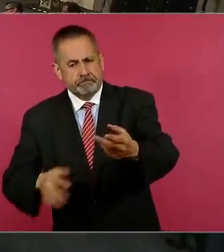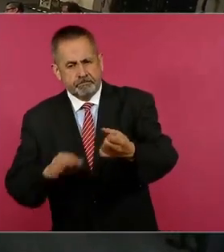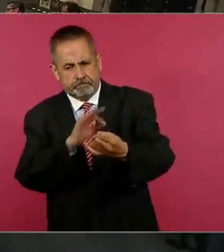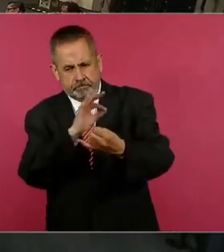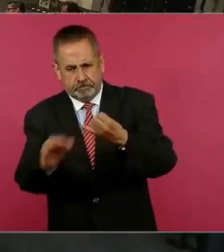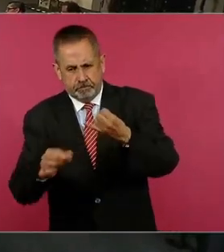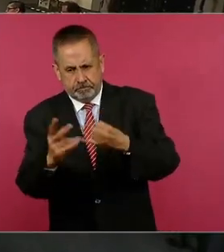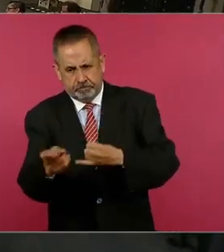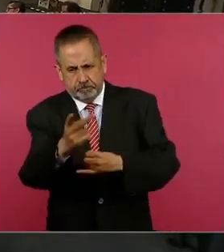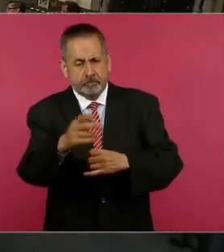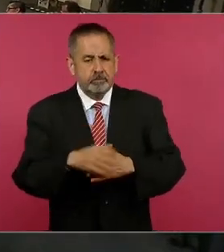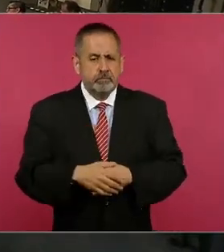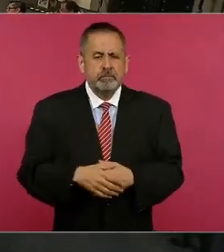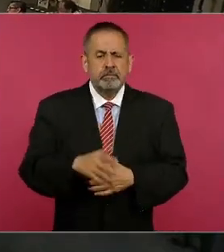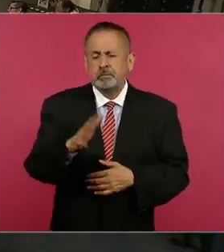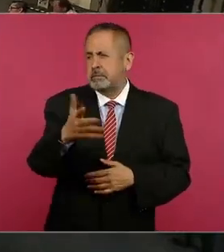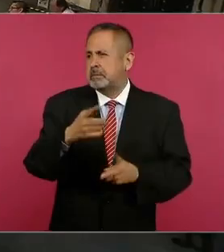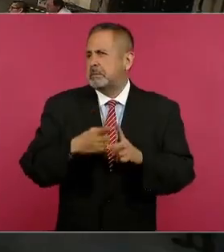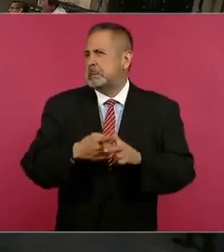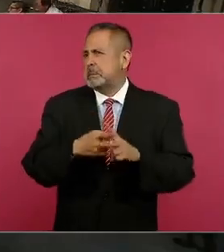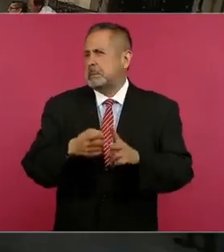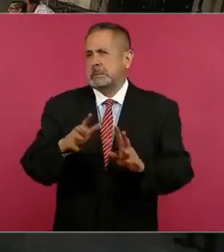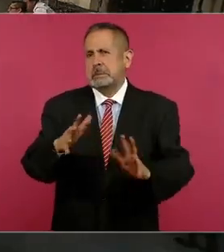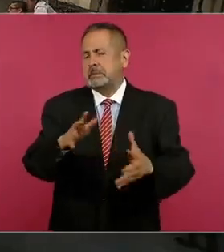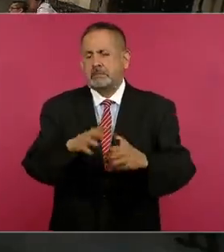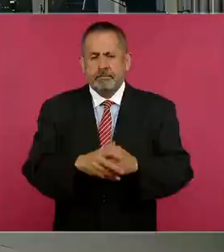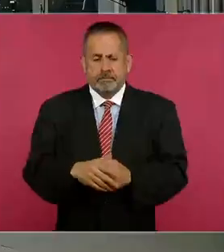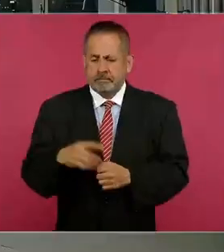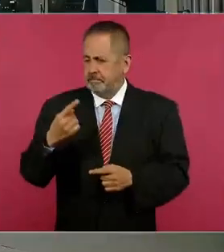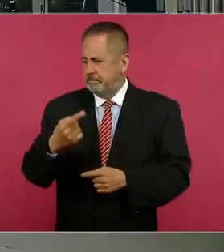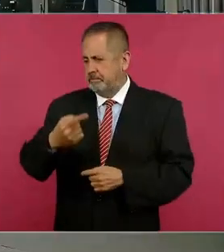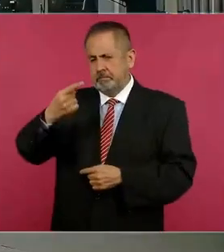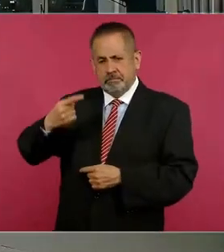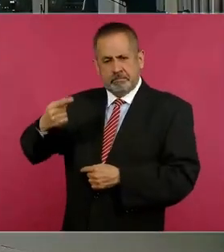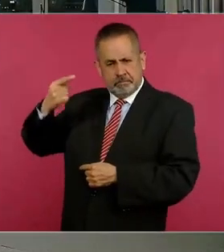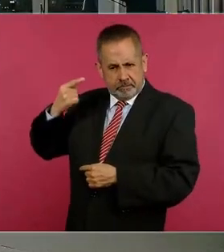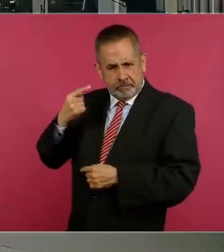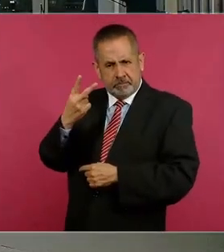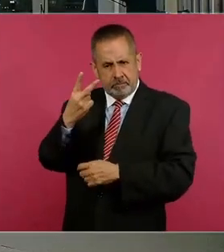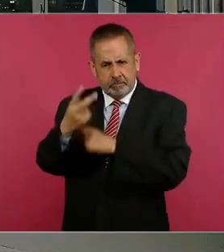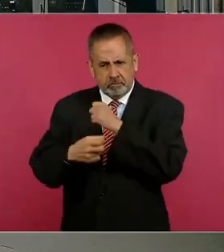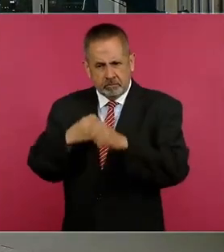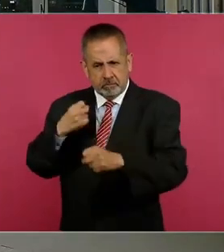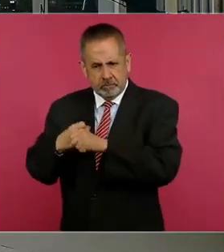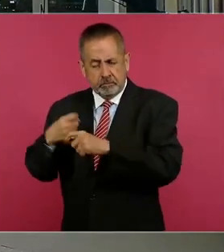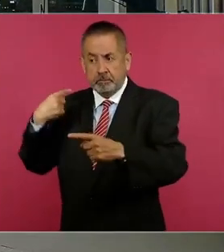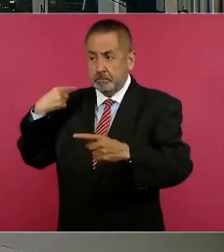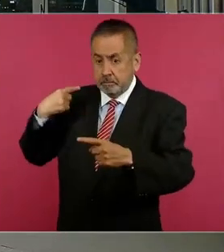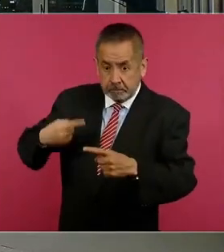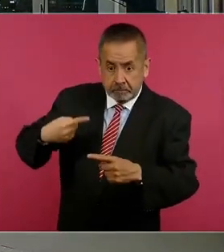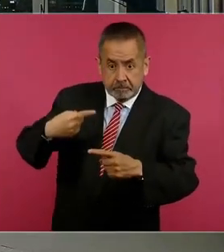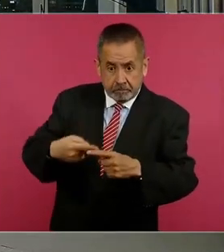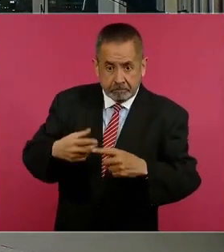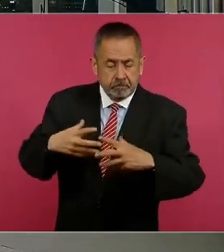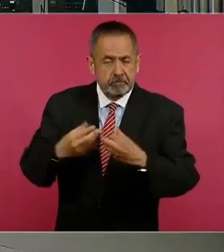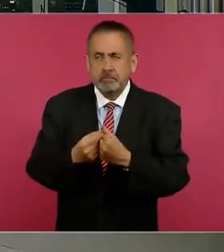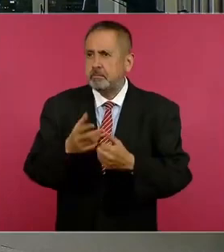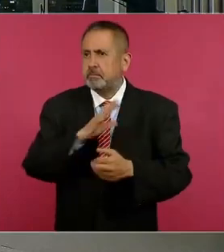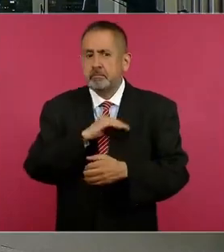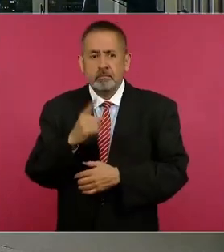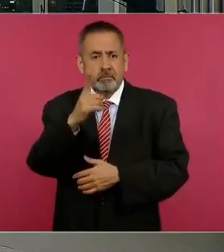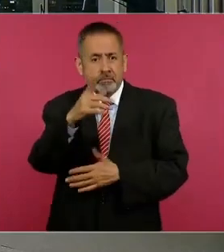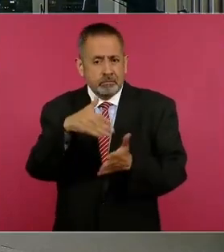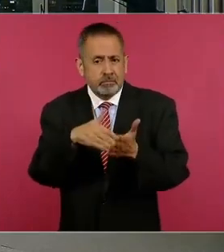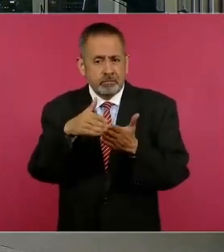dato. Se calcula que más o menos de dos años para acá se incrementó, más bien llegaron un millón